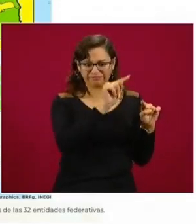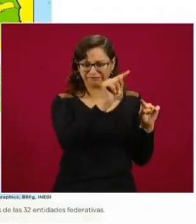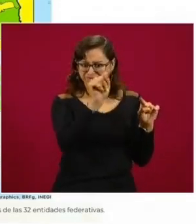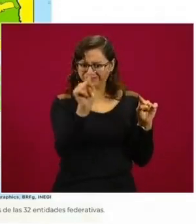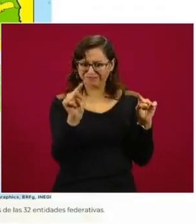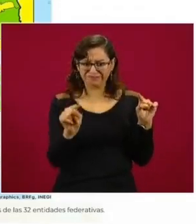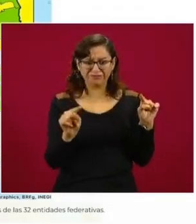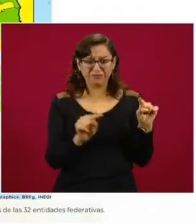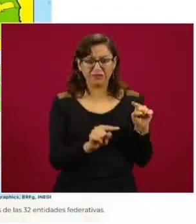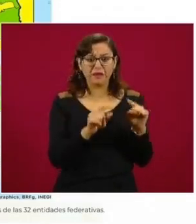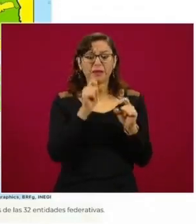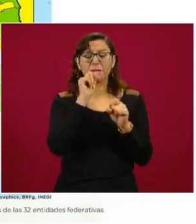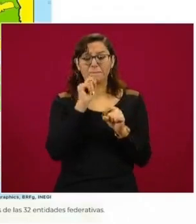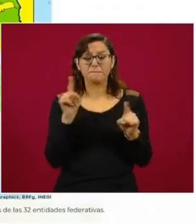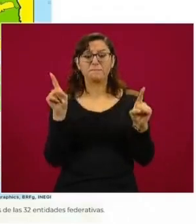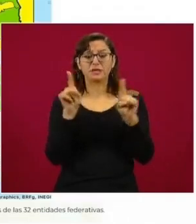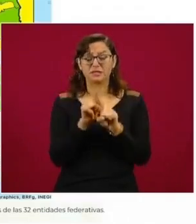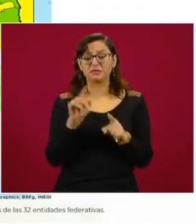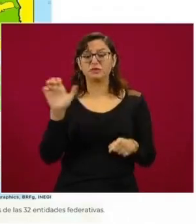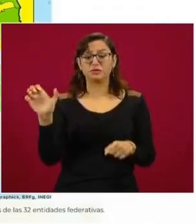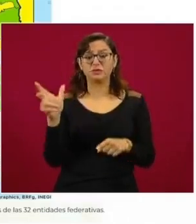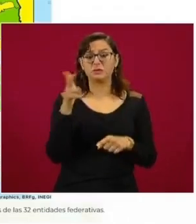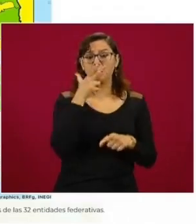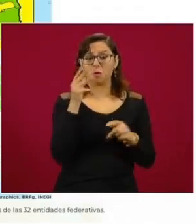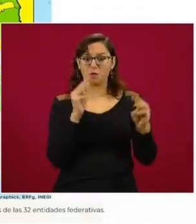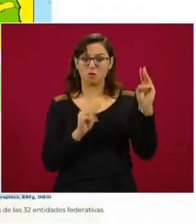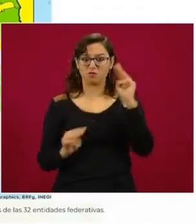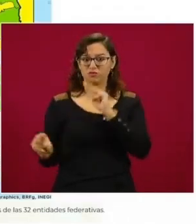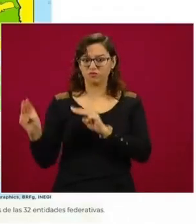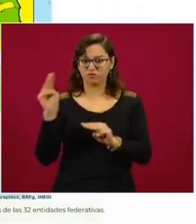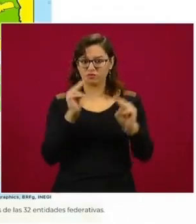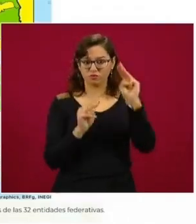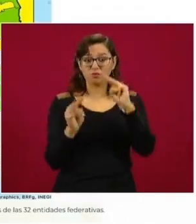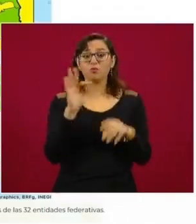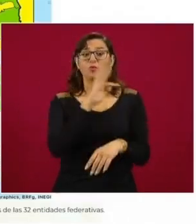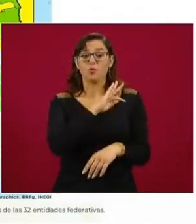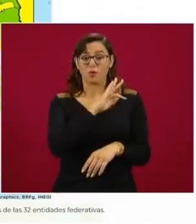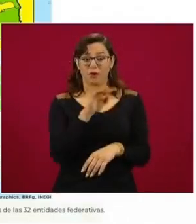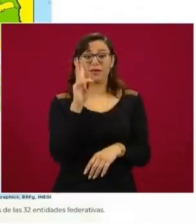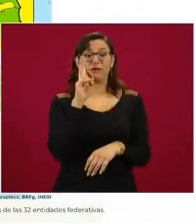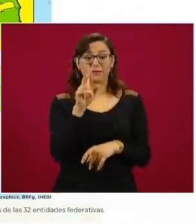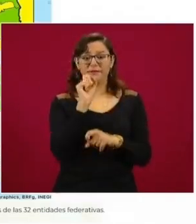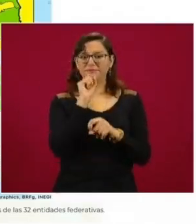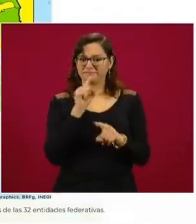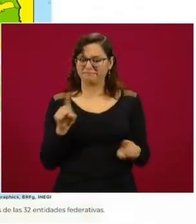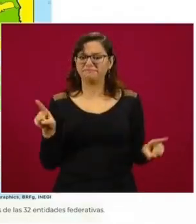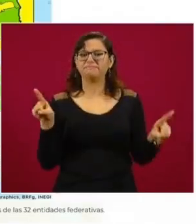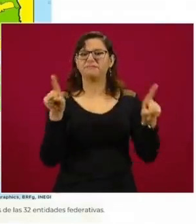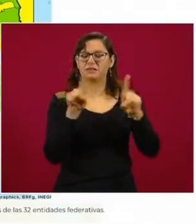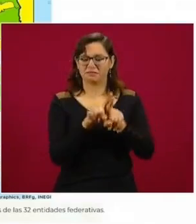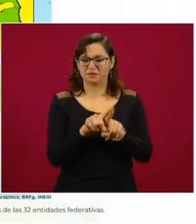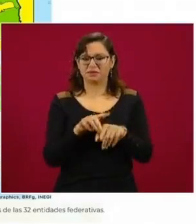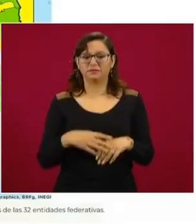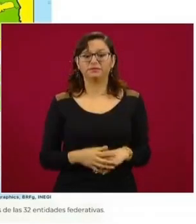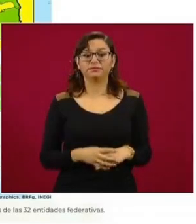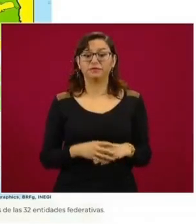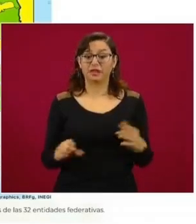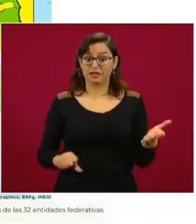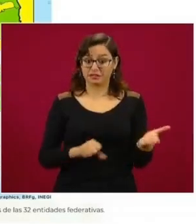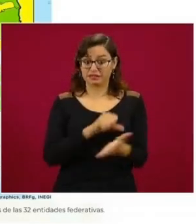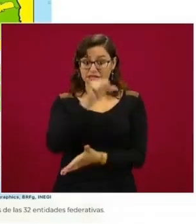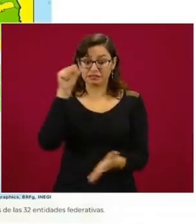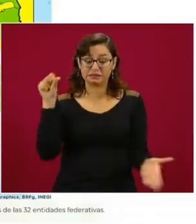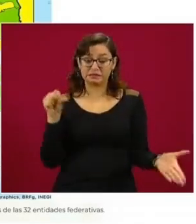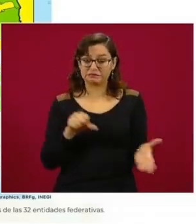aquí en Chihuahua, la Sierra de Chihuahua, una parte del Triángulo Dorado, en el centro del país, bueno,